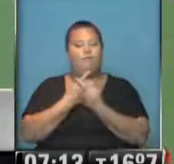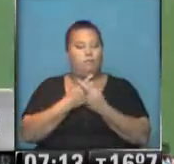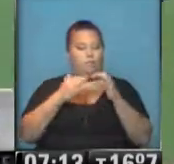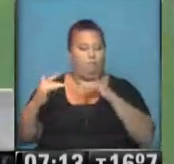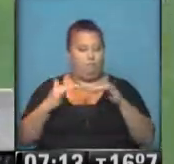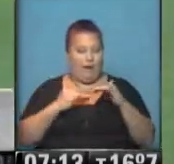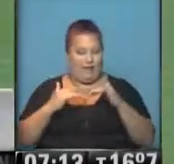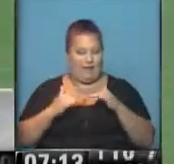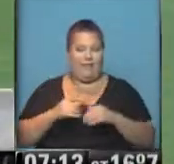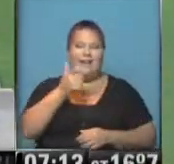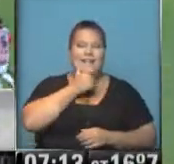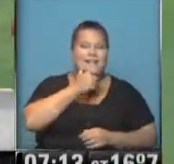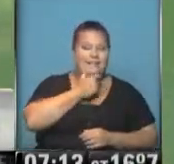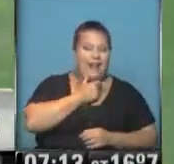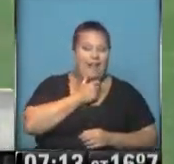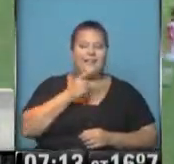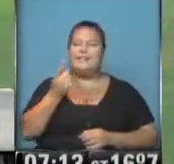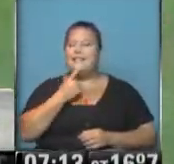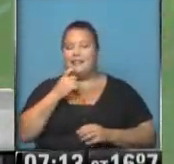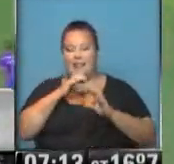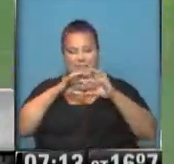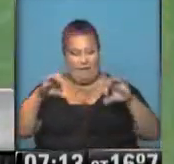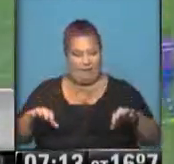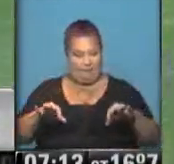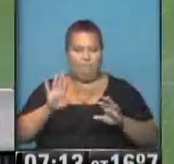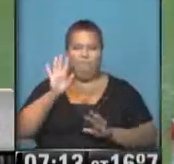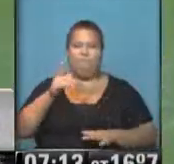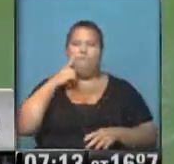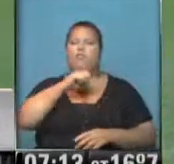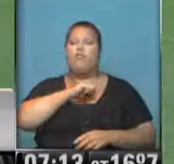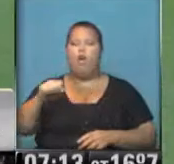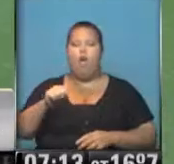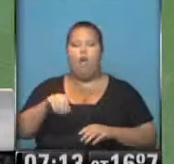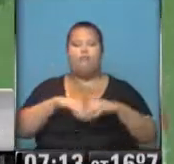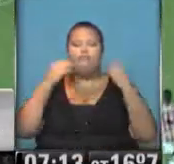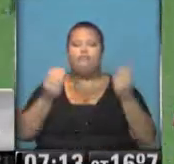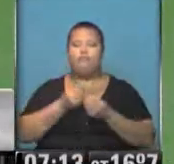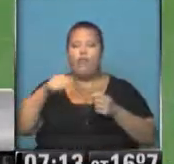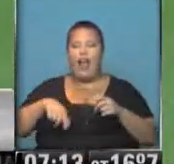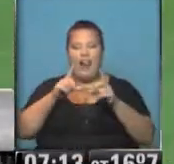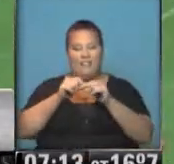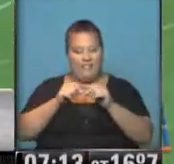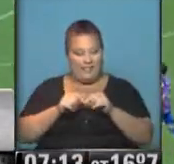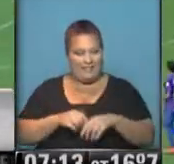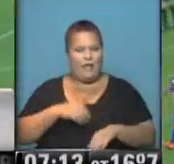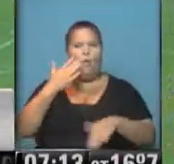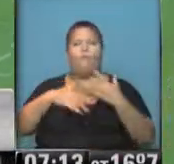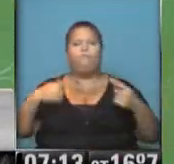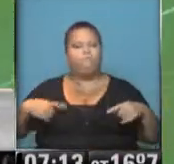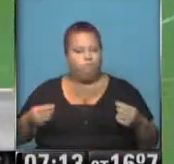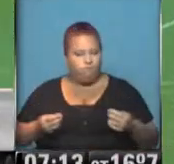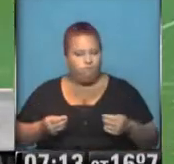partidos, Racing y River. Vamos al show de goles, lo que quedó de esta fecha, lo que se jugó,